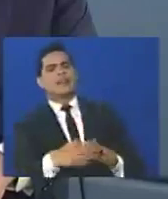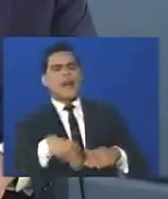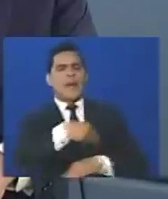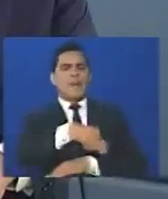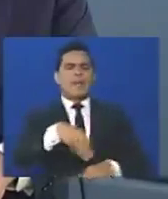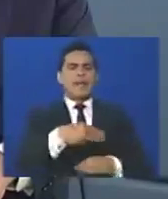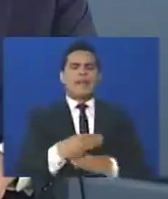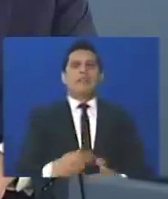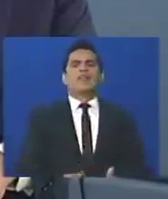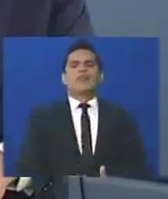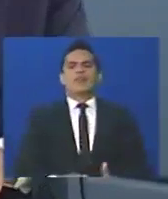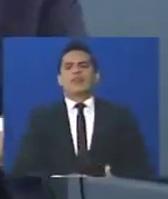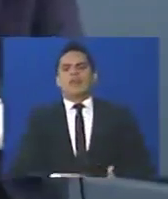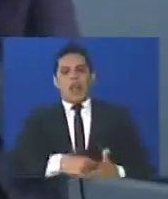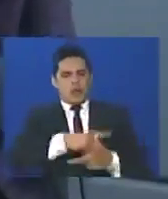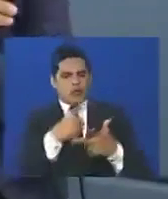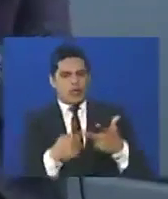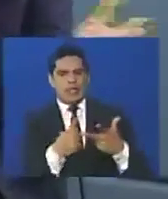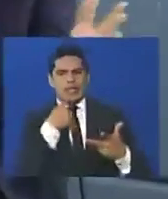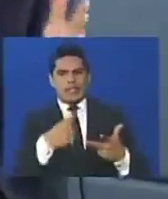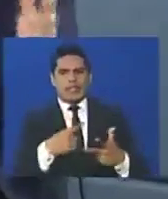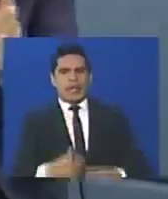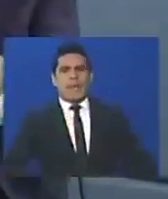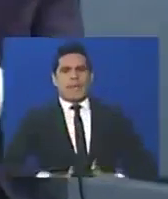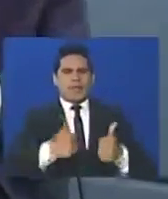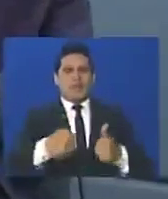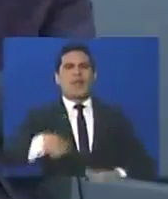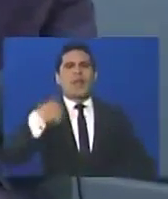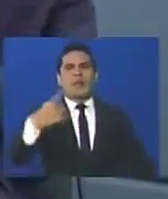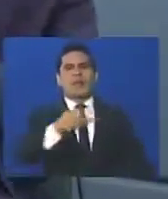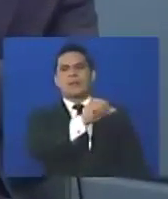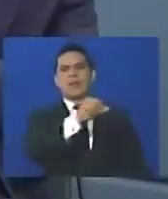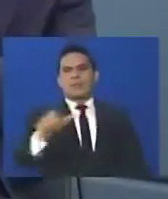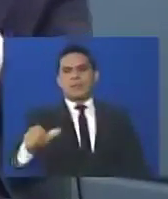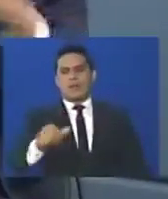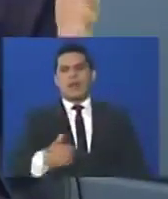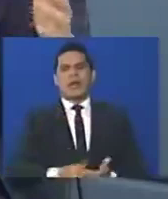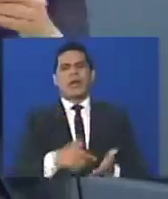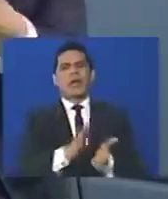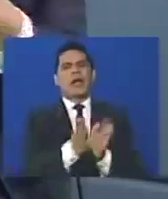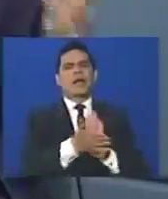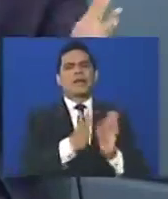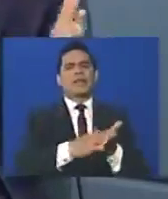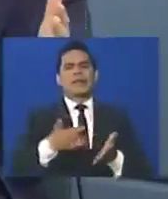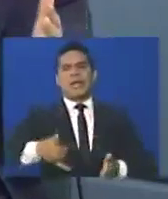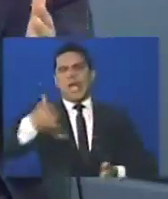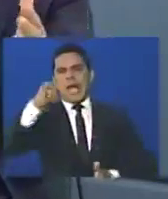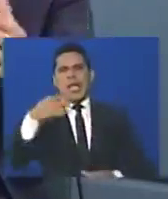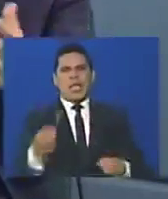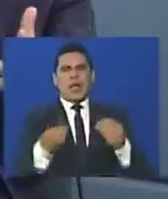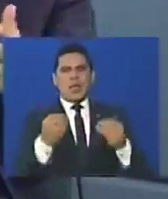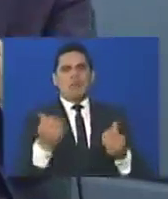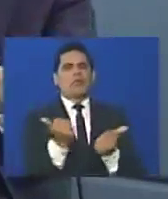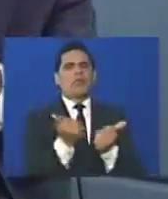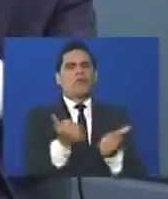ministro de Hacienda, bueno, que a partir de la semana que viene haya harina pan, y haya aceite, y haya leche,